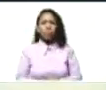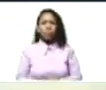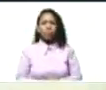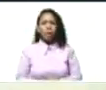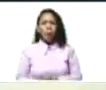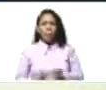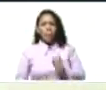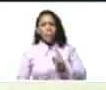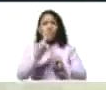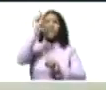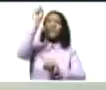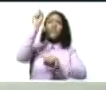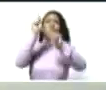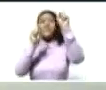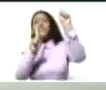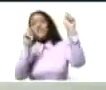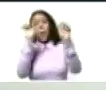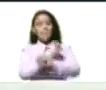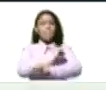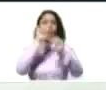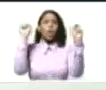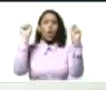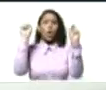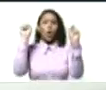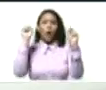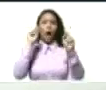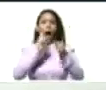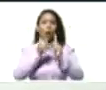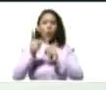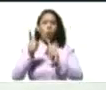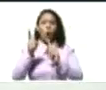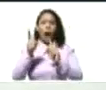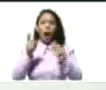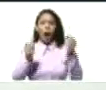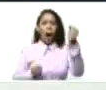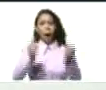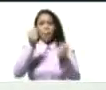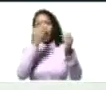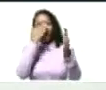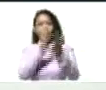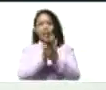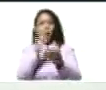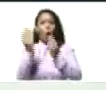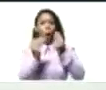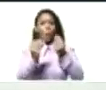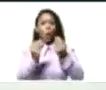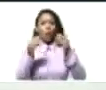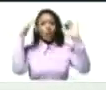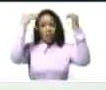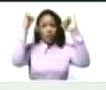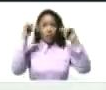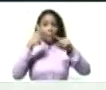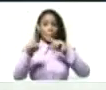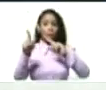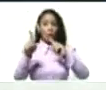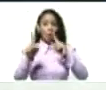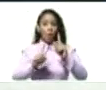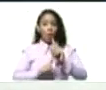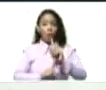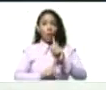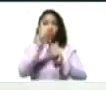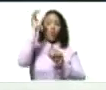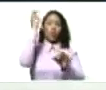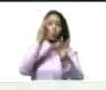...cohetones, de fuegos artificiales. Que se le habían disparado a los camiones que estaban al frente. Como parte de la celebración. Pero se le habían disparado.